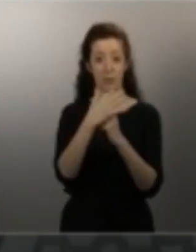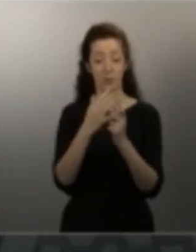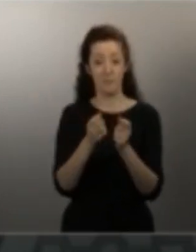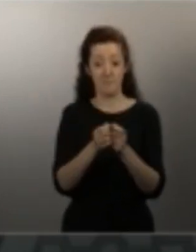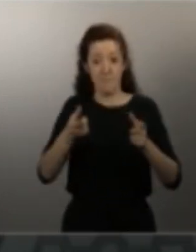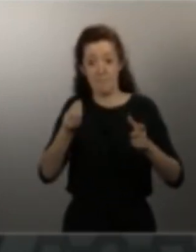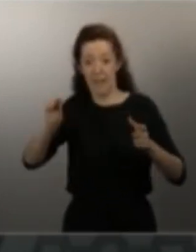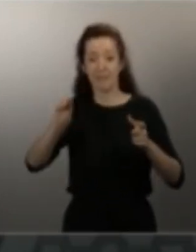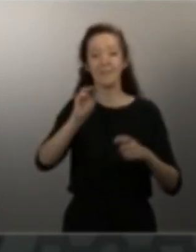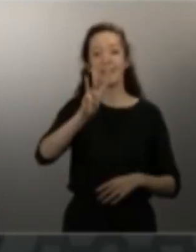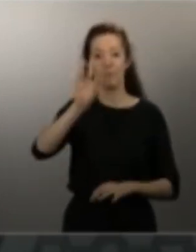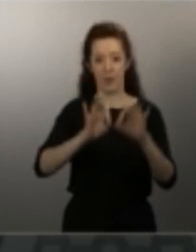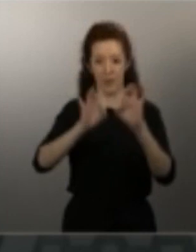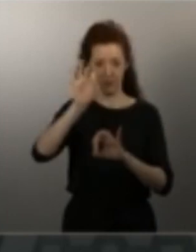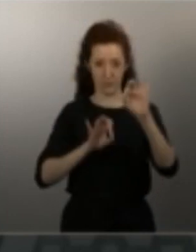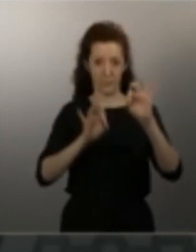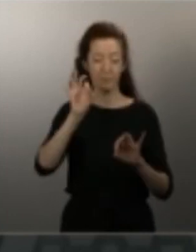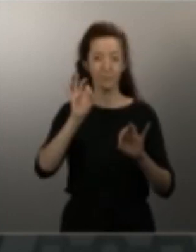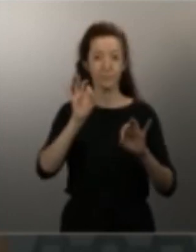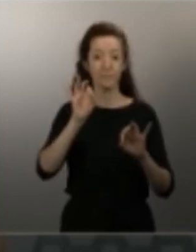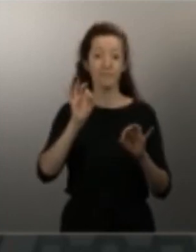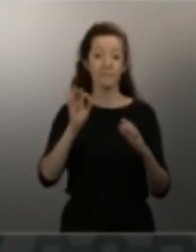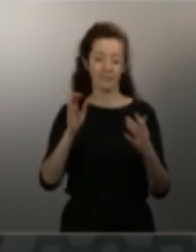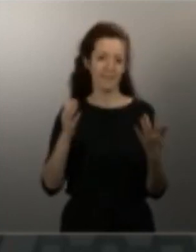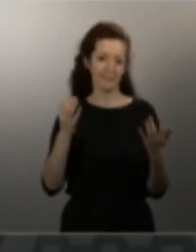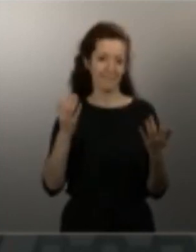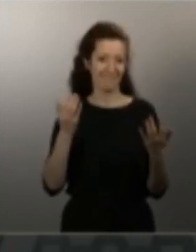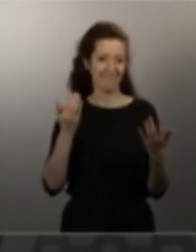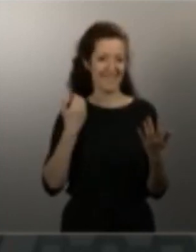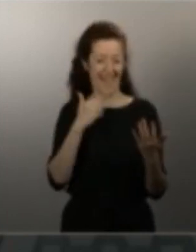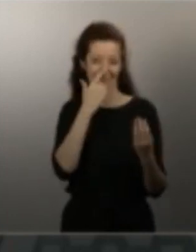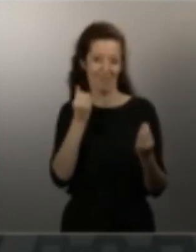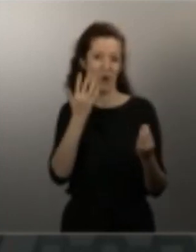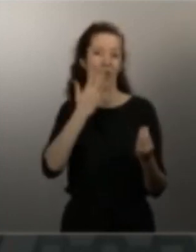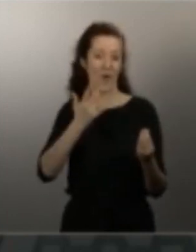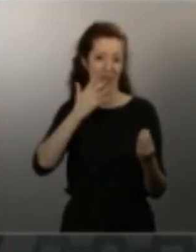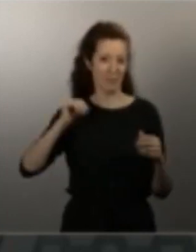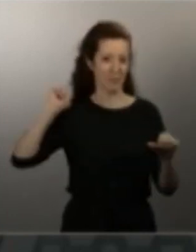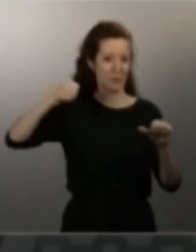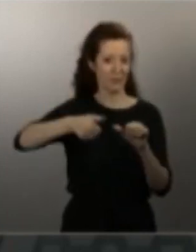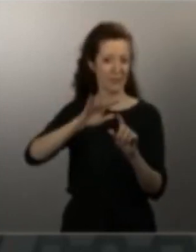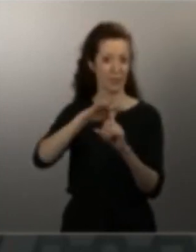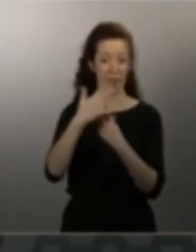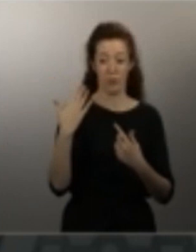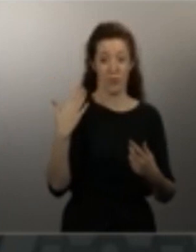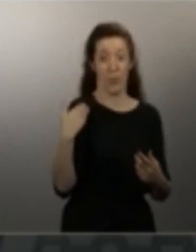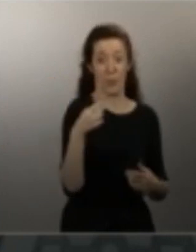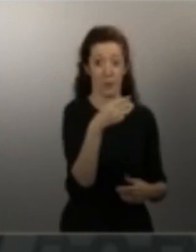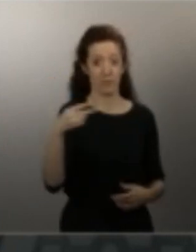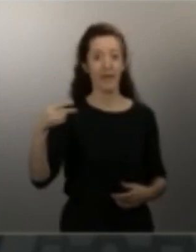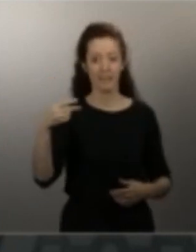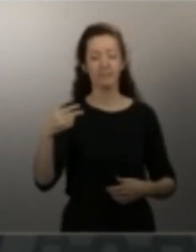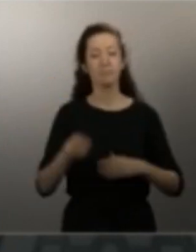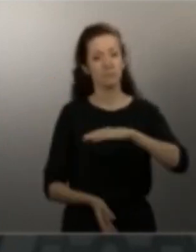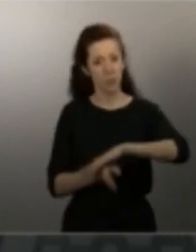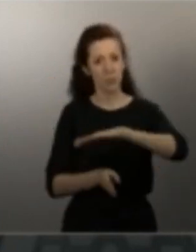y como ya venimos observando, sobre todo estas dos últimas semanas, continuamos esta tendencia descendente en